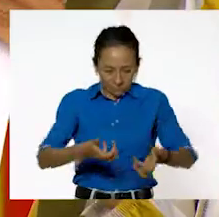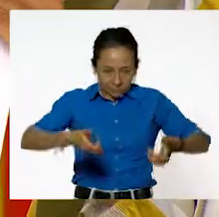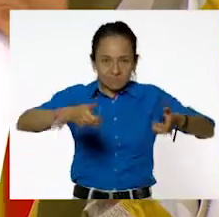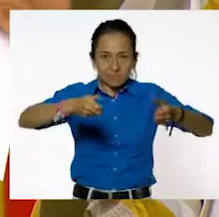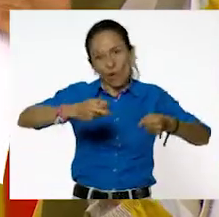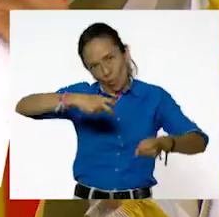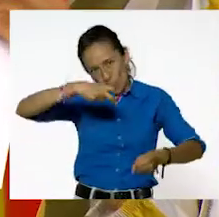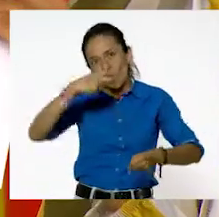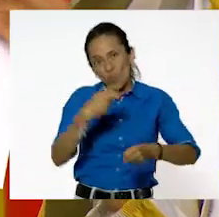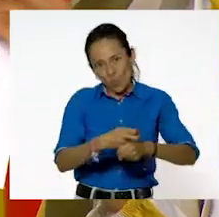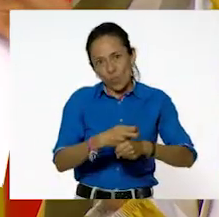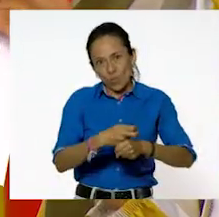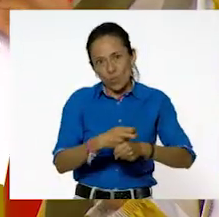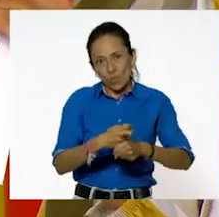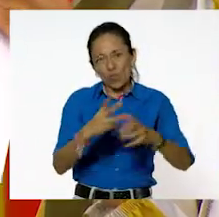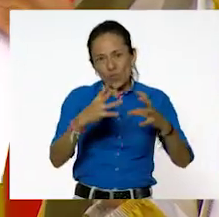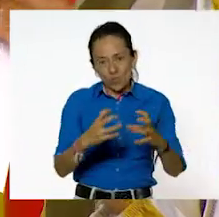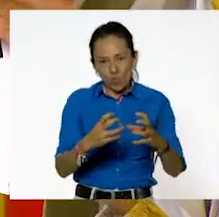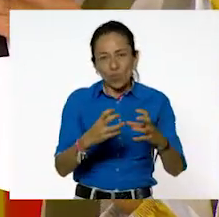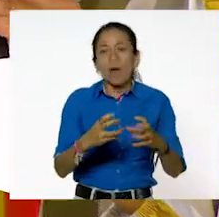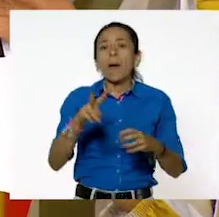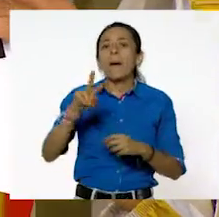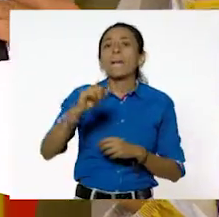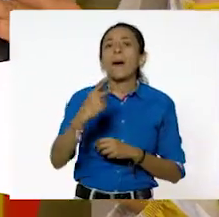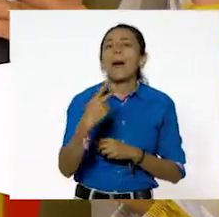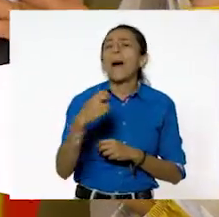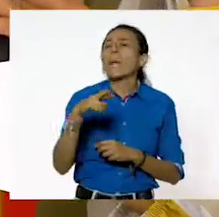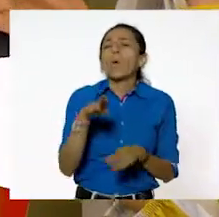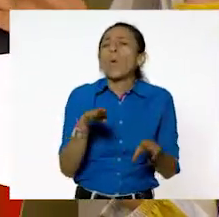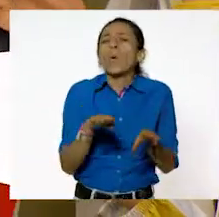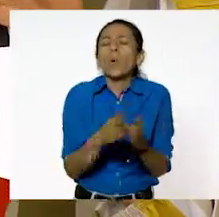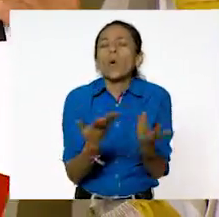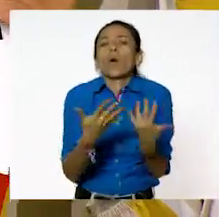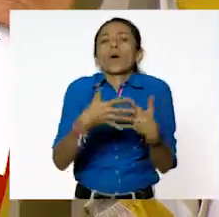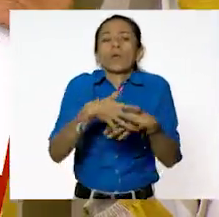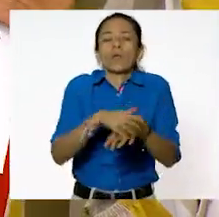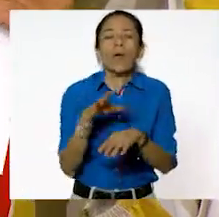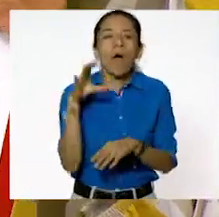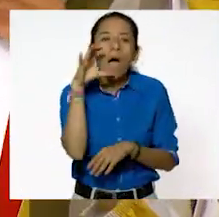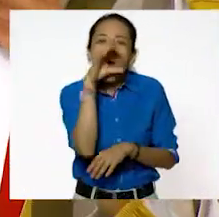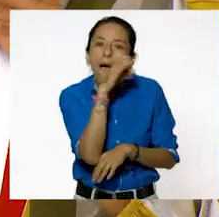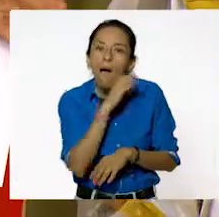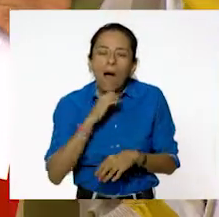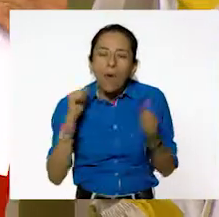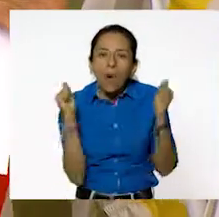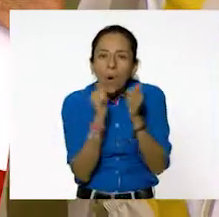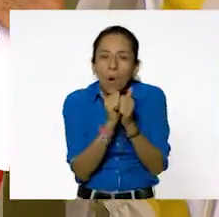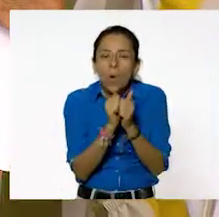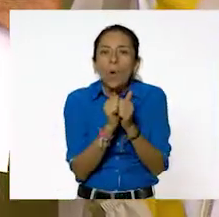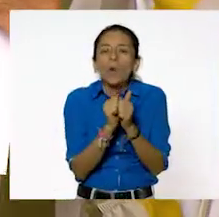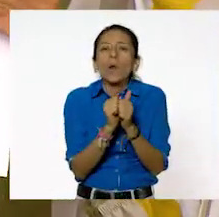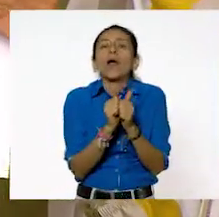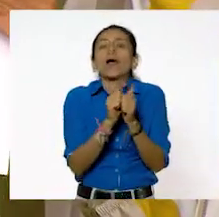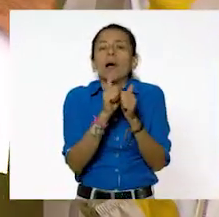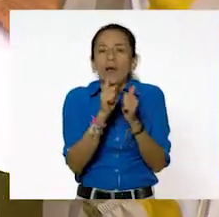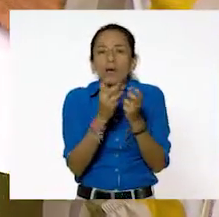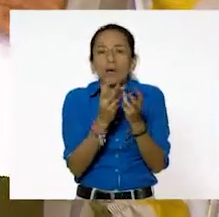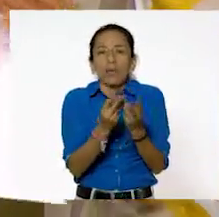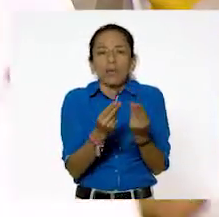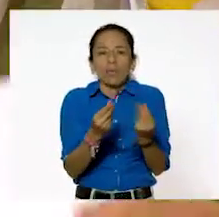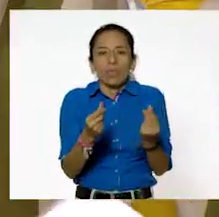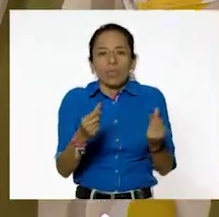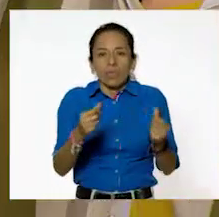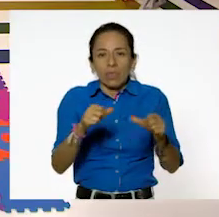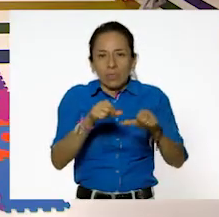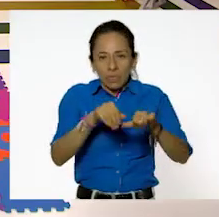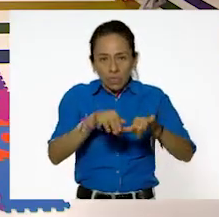Recuerden que el vapor es la combinación que tiene entre el calor y un líquido. Ah, perfecto. Pero también tenemos un gas. Claro.